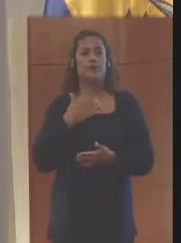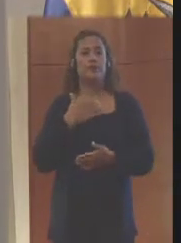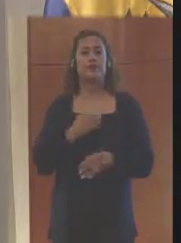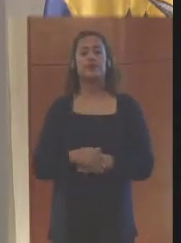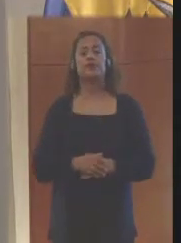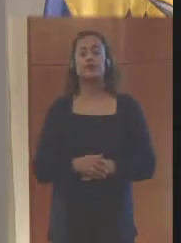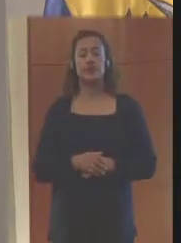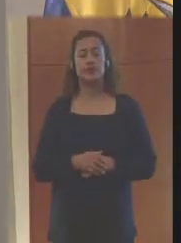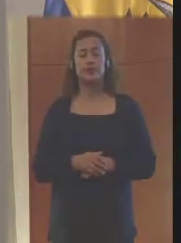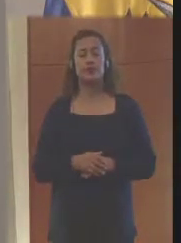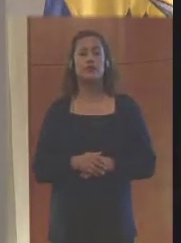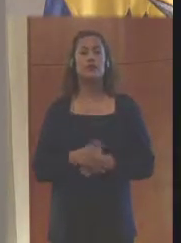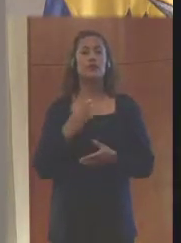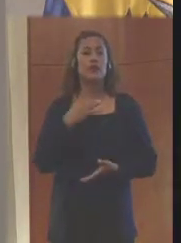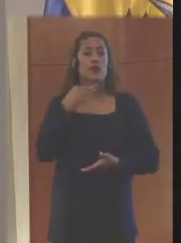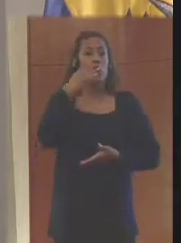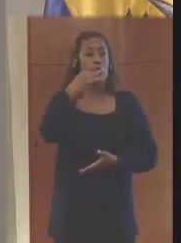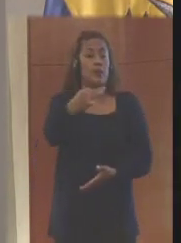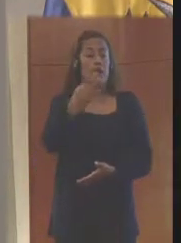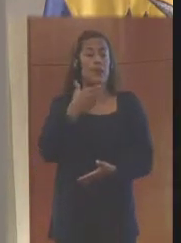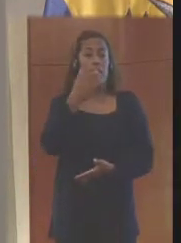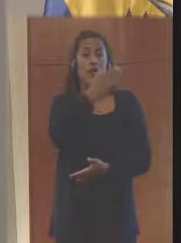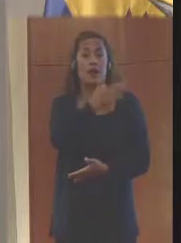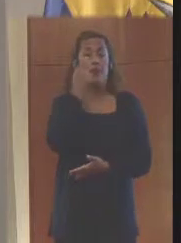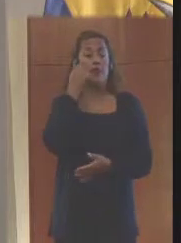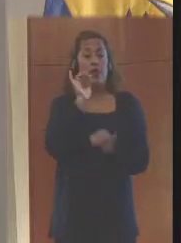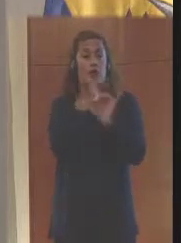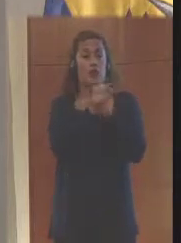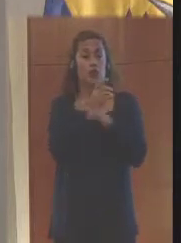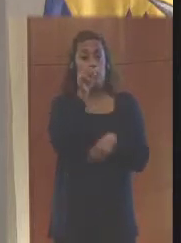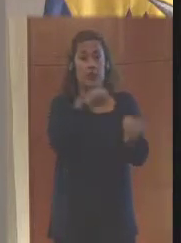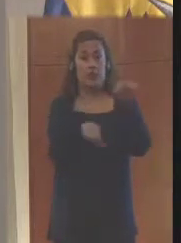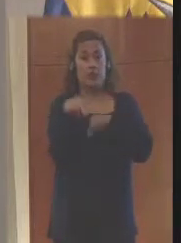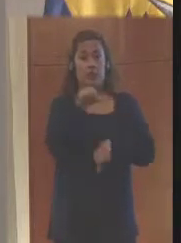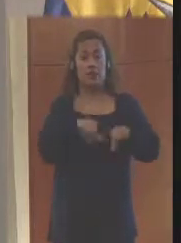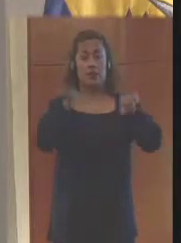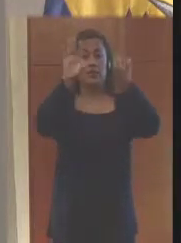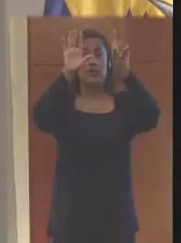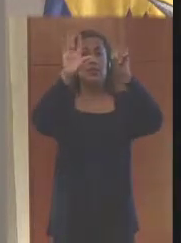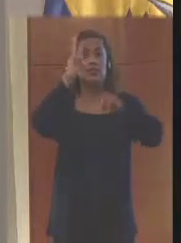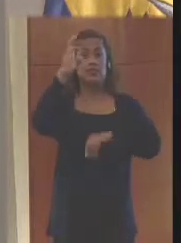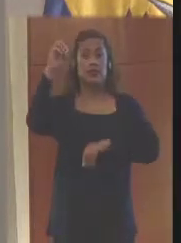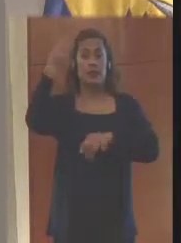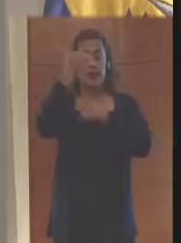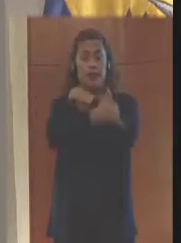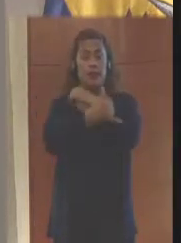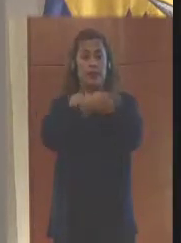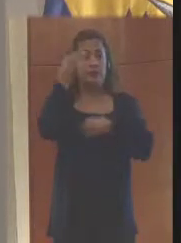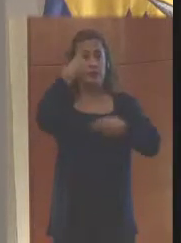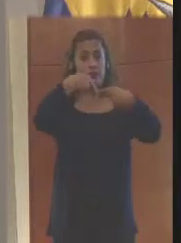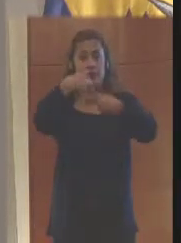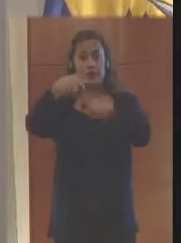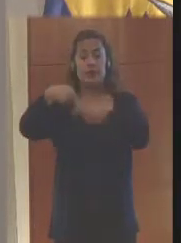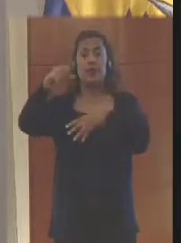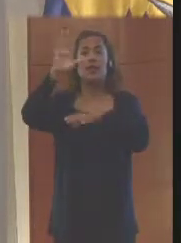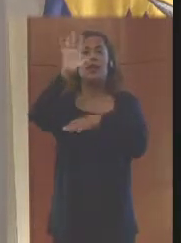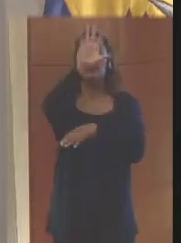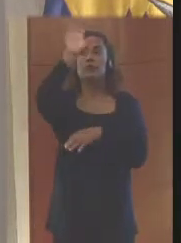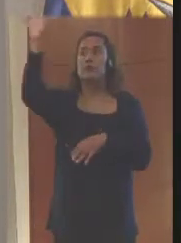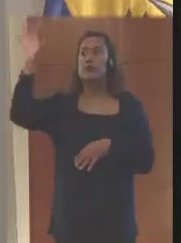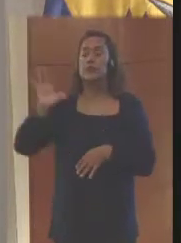Integral. Es una iniciativa de la industria química a nivel mundial. Existen 60 países en cinco continentes.